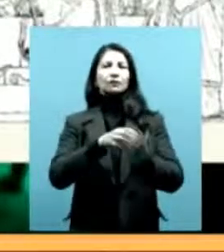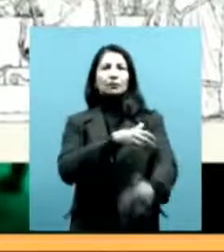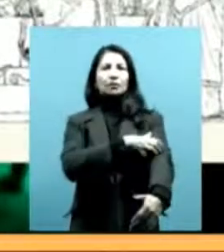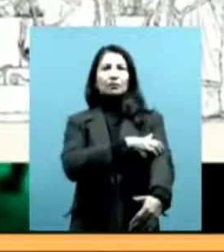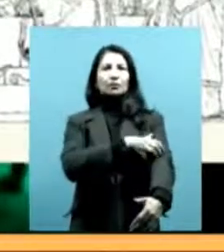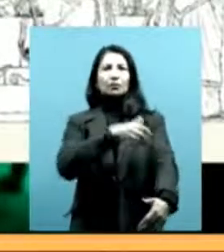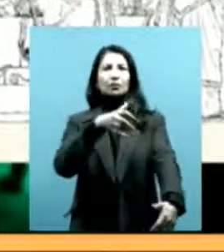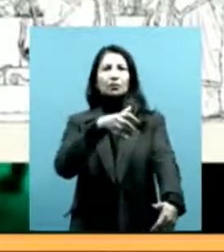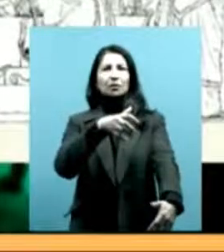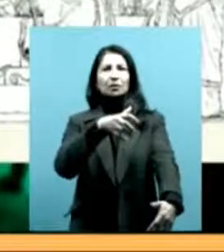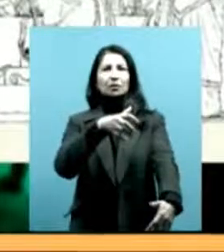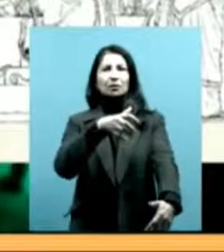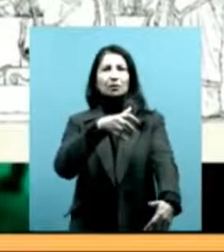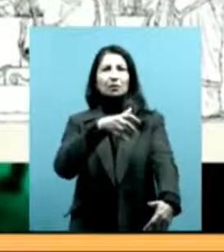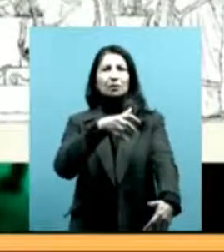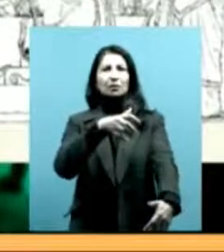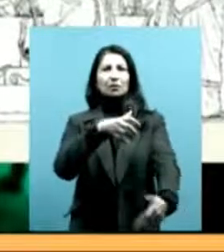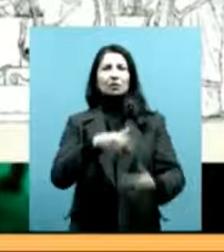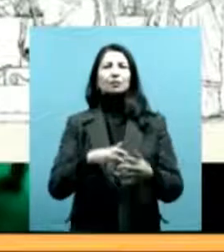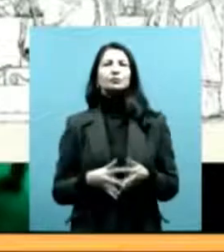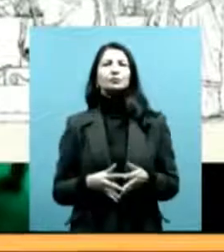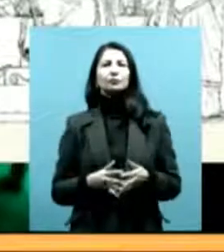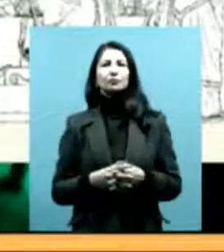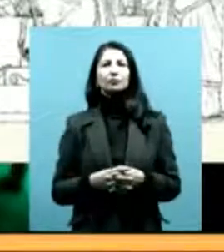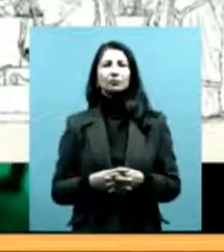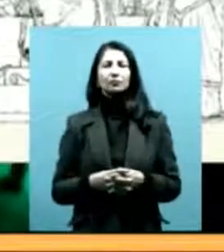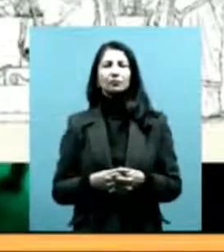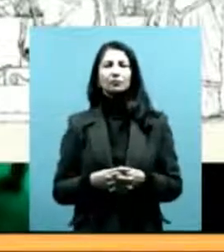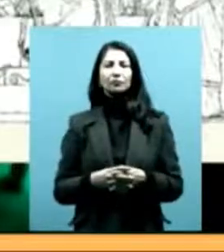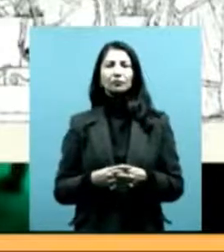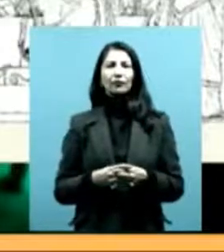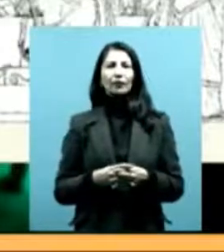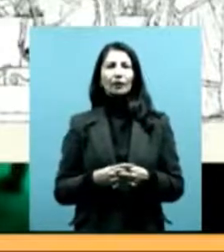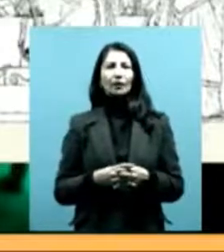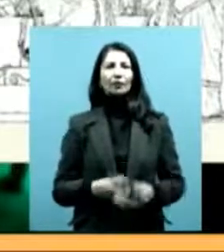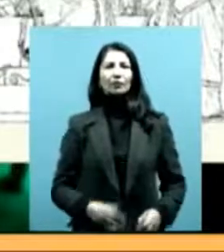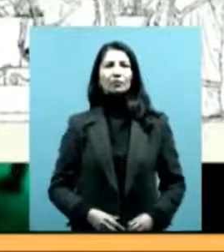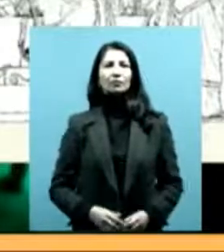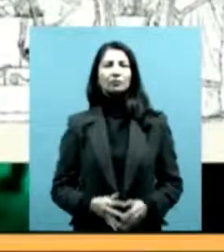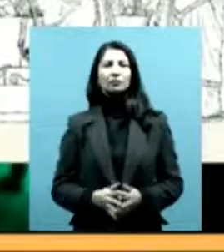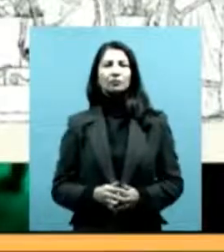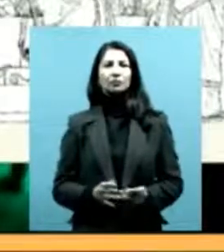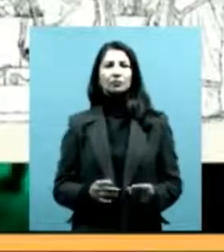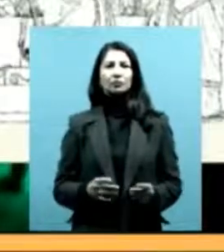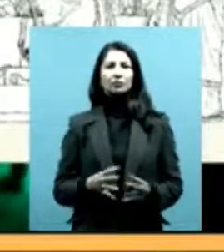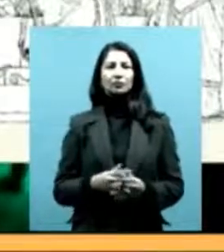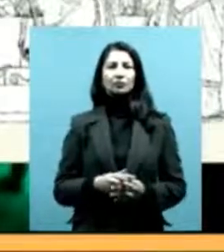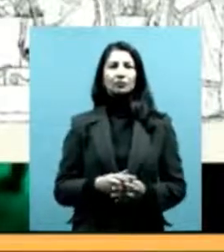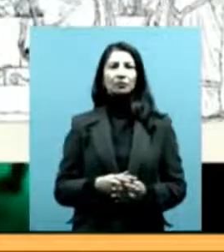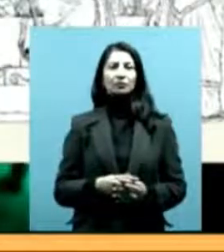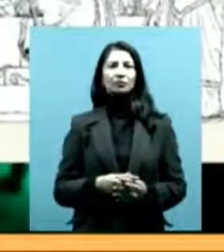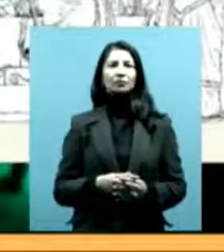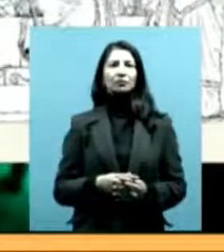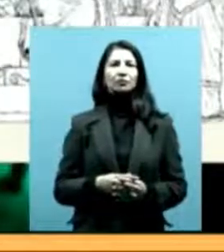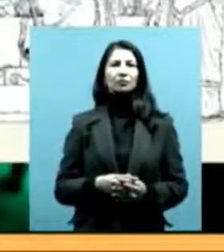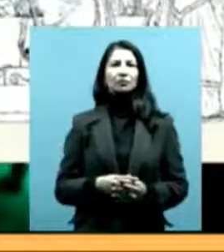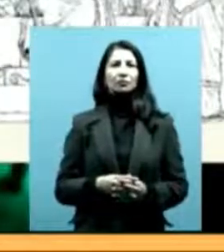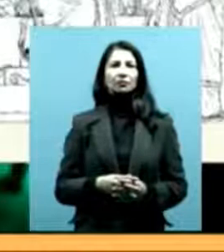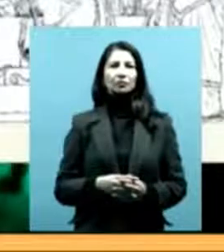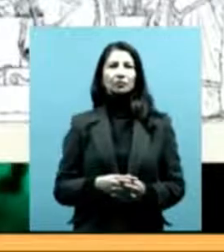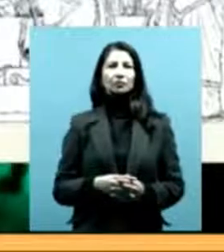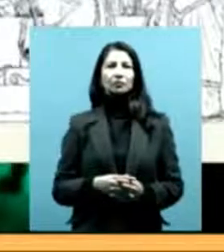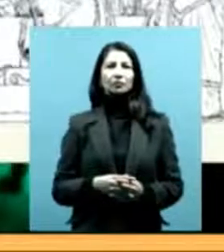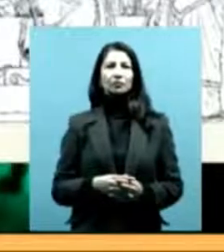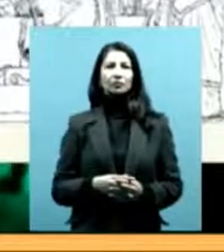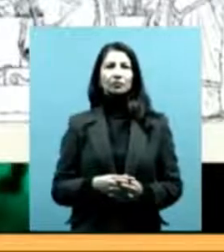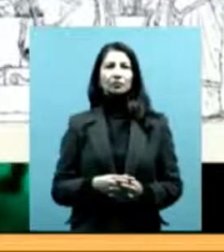Y ese poder del papel no reside tanto en la comprensión, o sea, no necesita que lo que está dicho sea comprendido, porque incluso